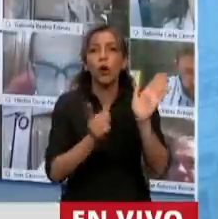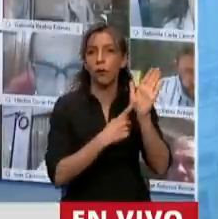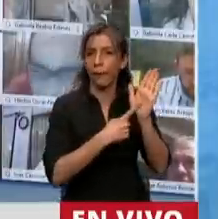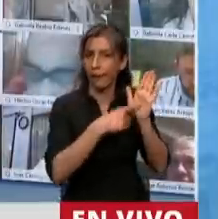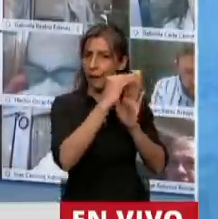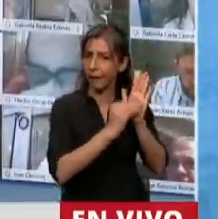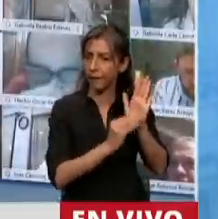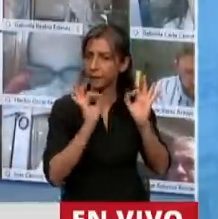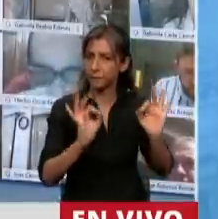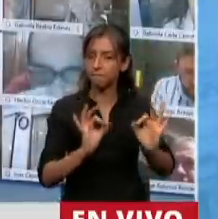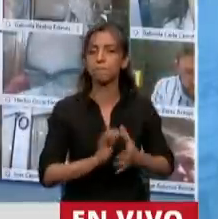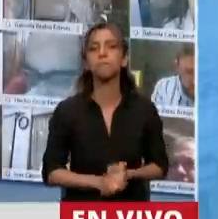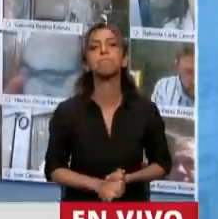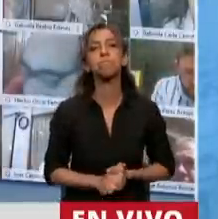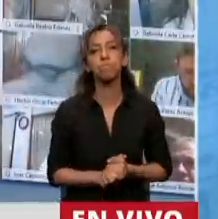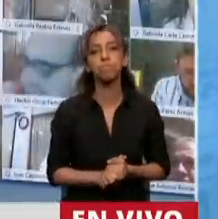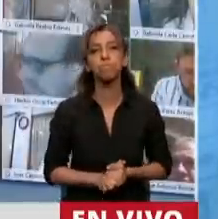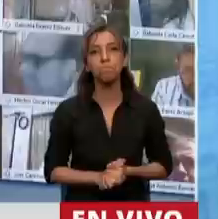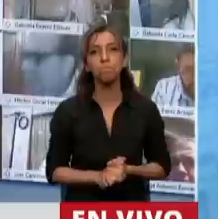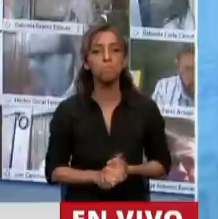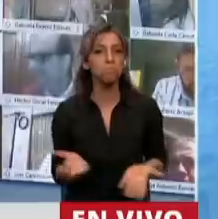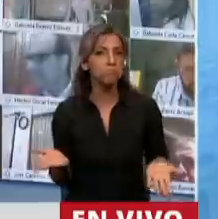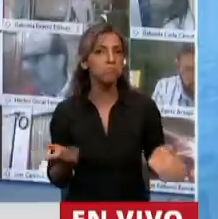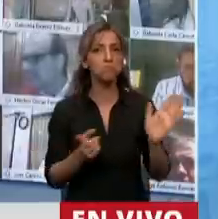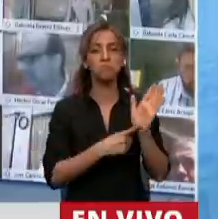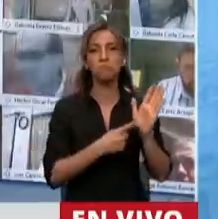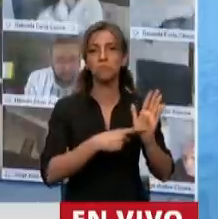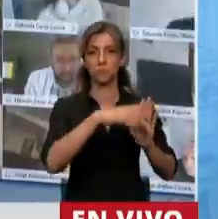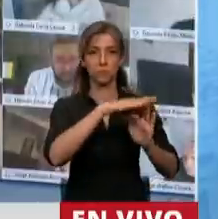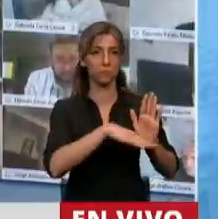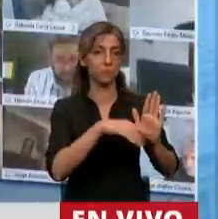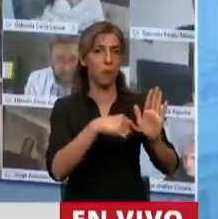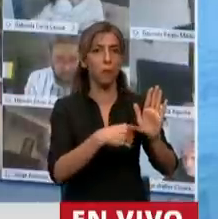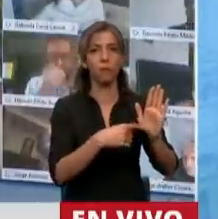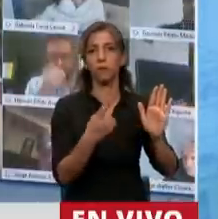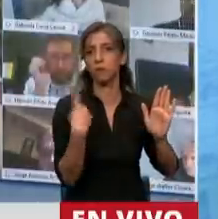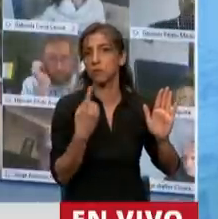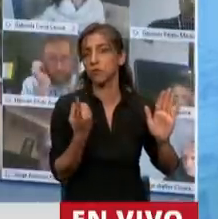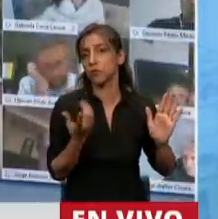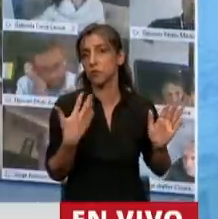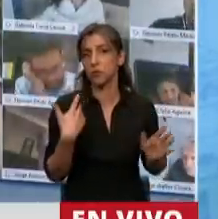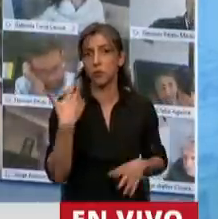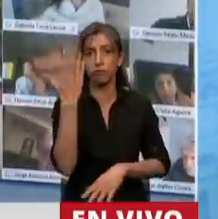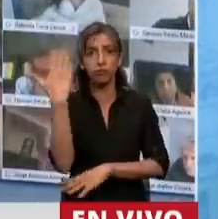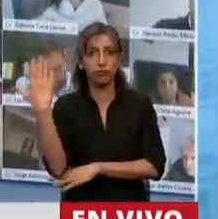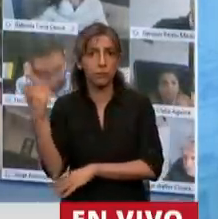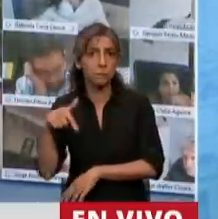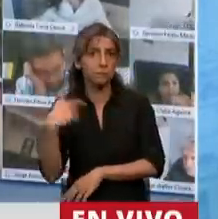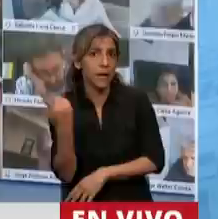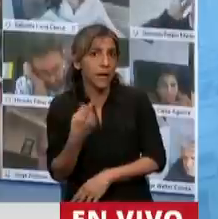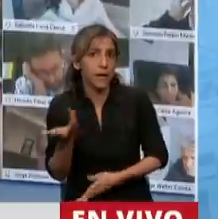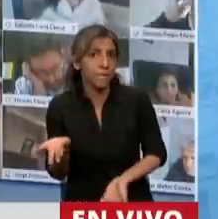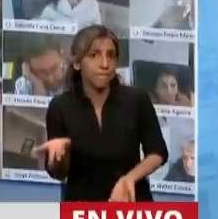que usted aquí está escuchando son todas en minoría porque es claro que la sesión especial